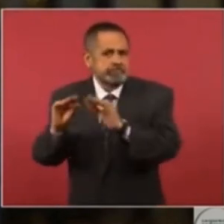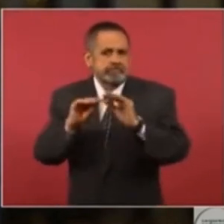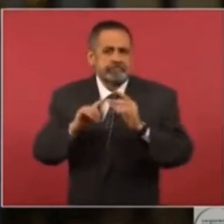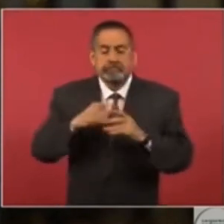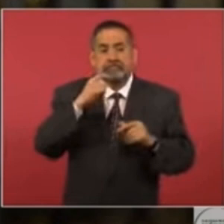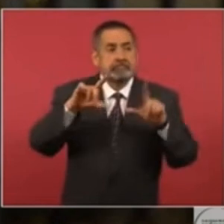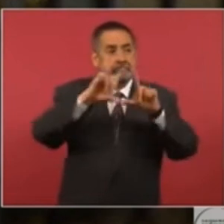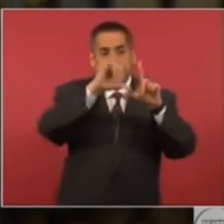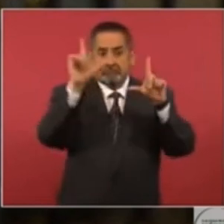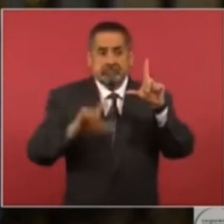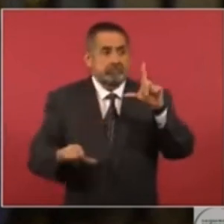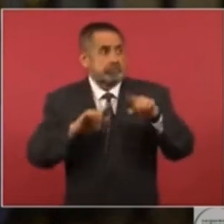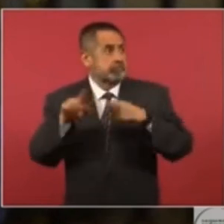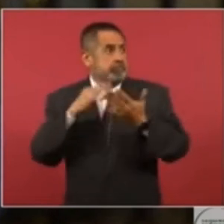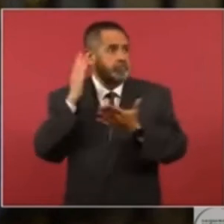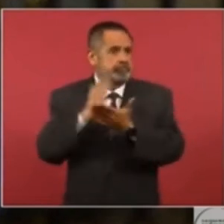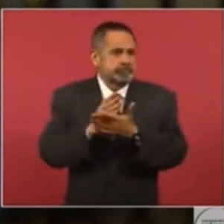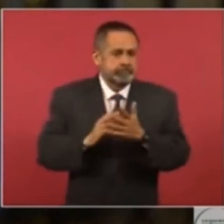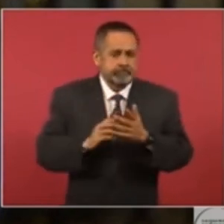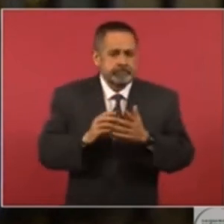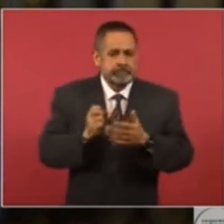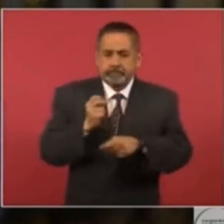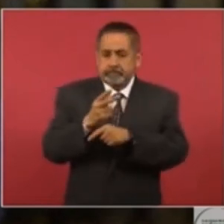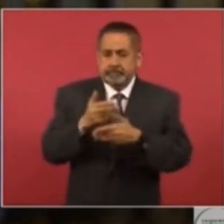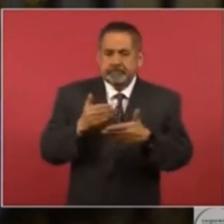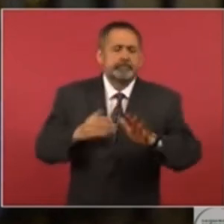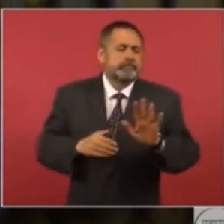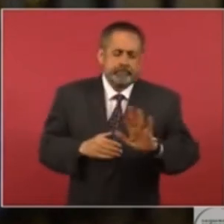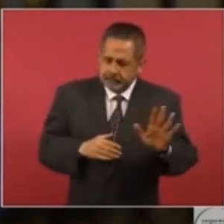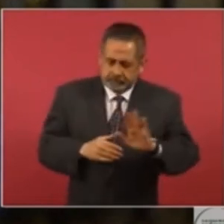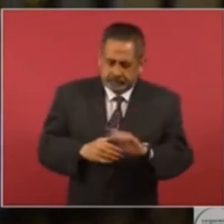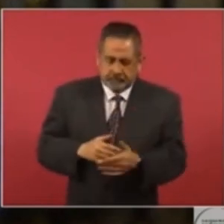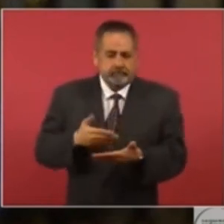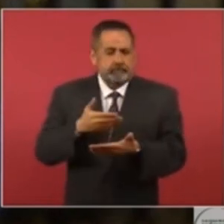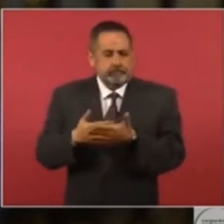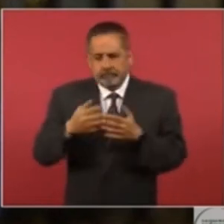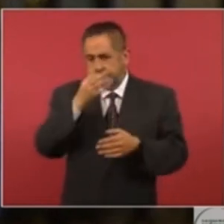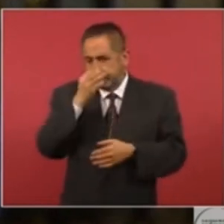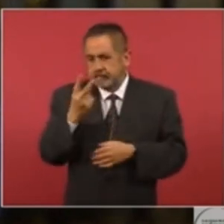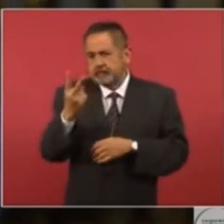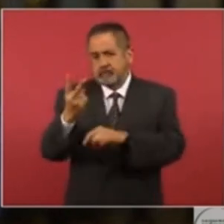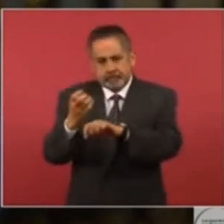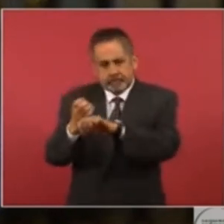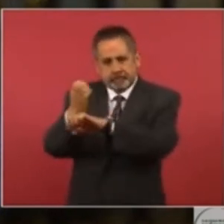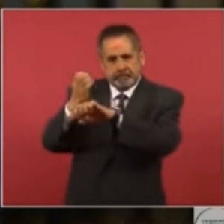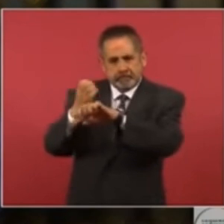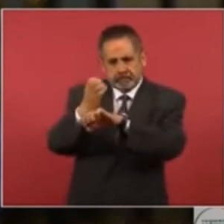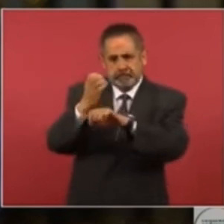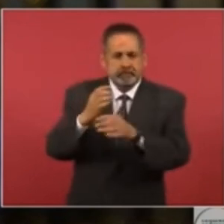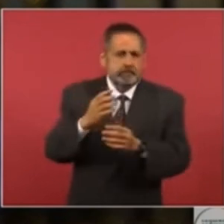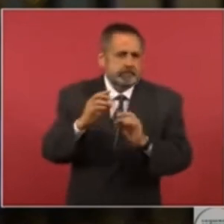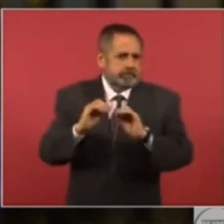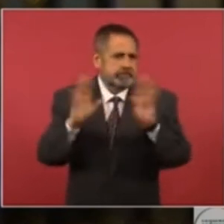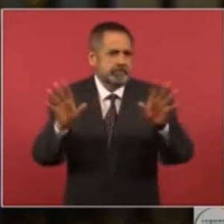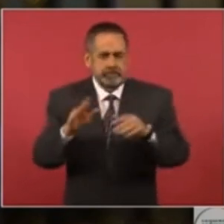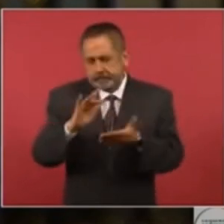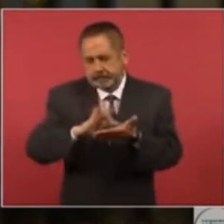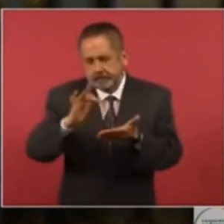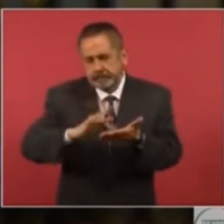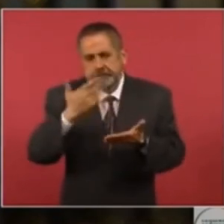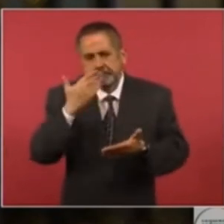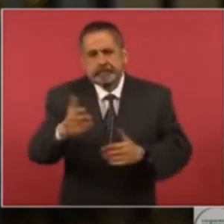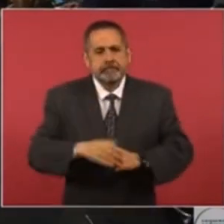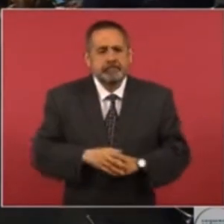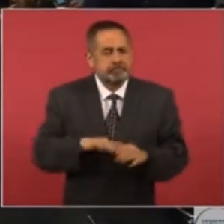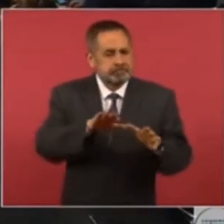nivel nacional. Pero qué bueno que ahorita ya mencionó que será solamente el adelanto de los dos bimestres para estas dos entidades. Y en